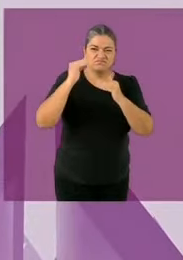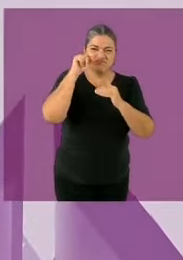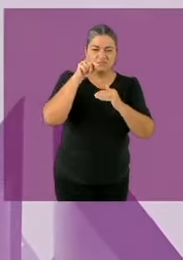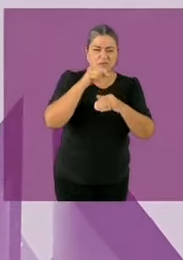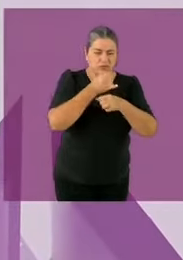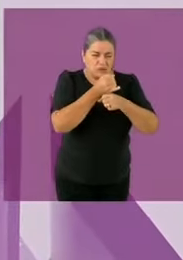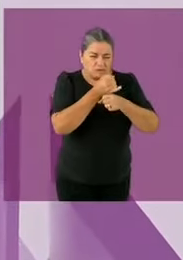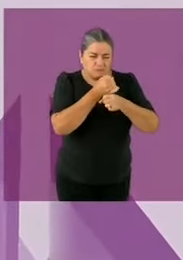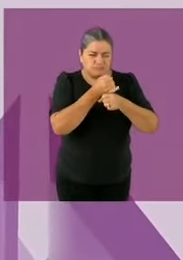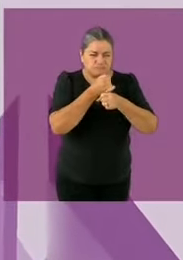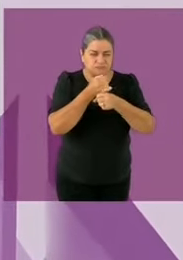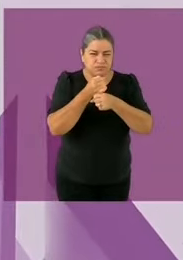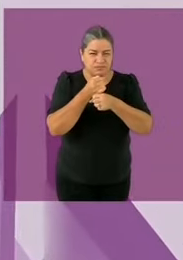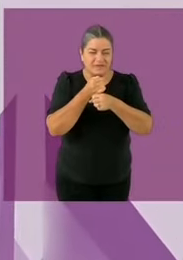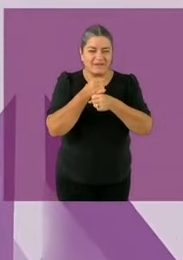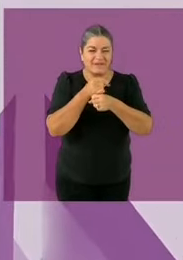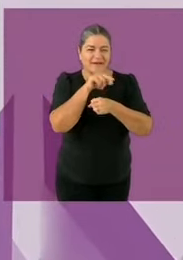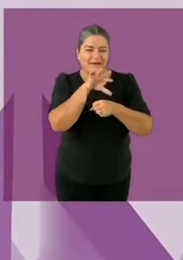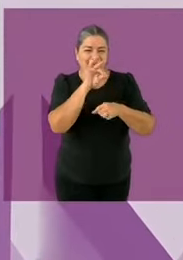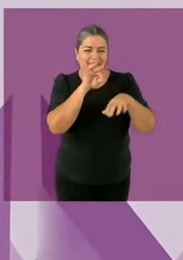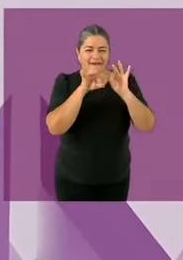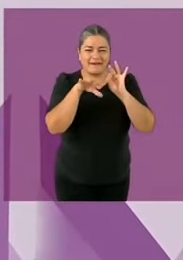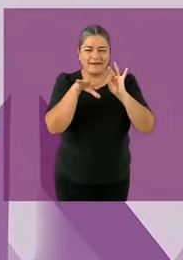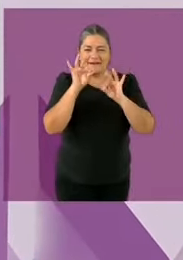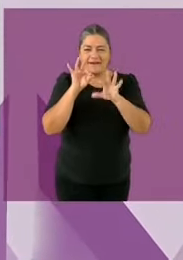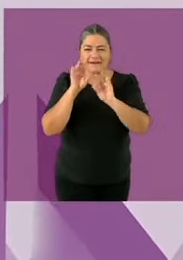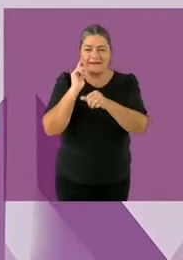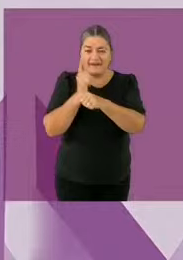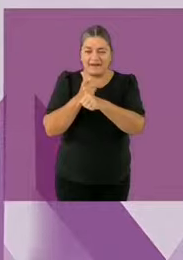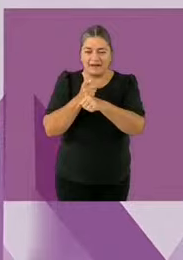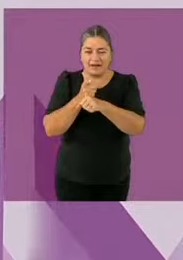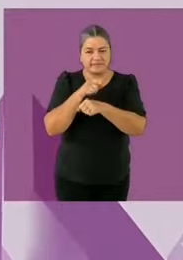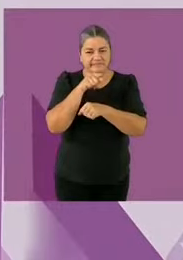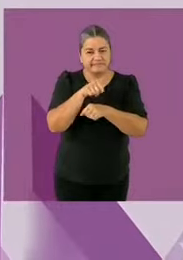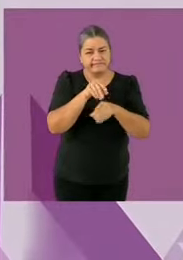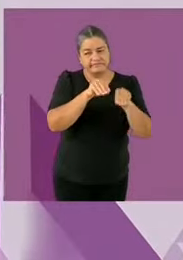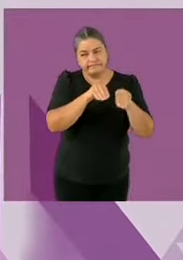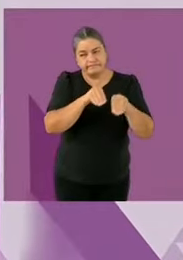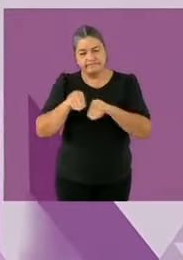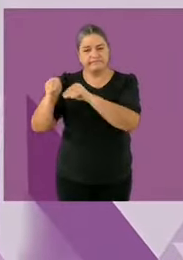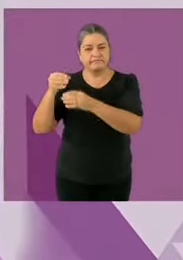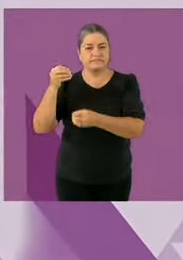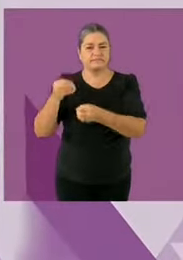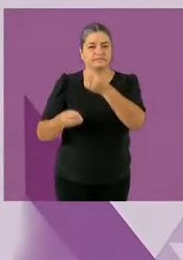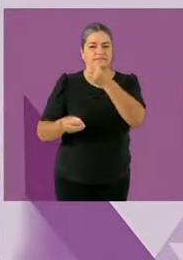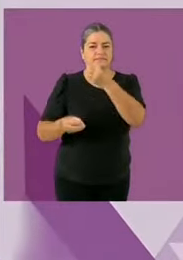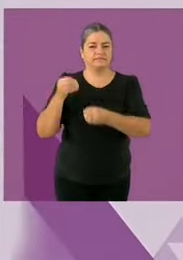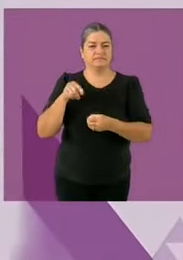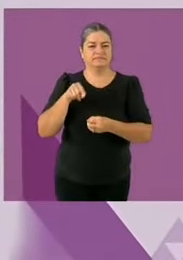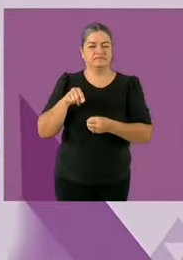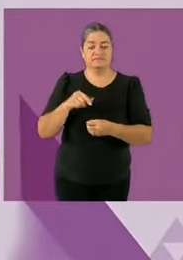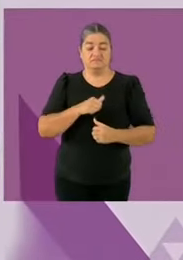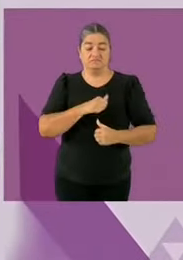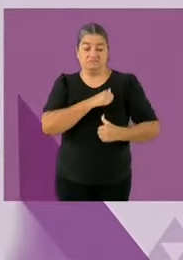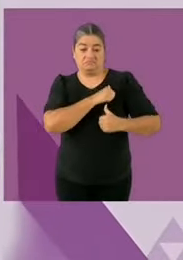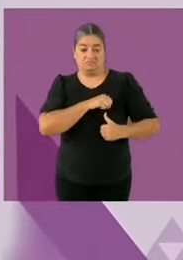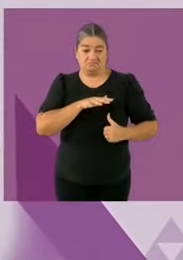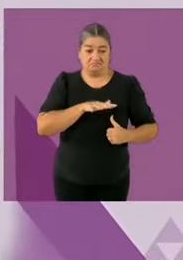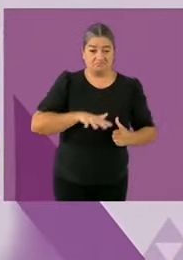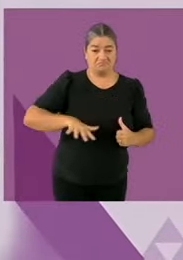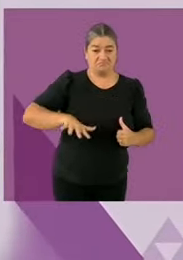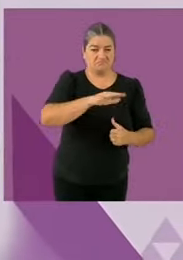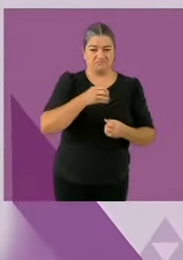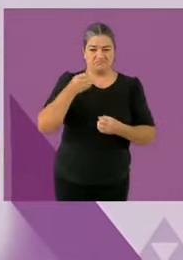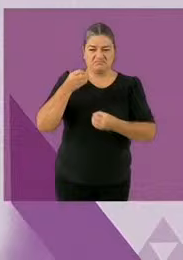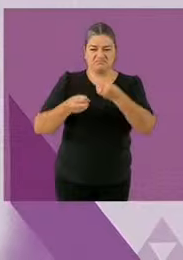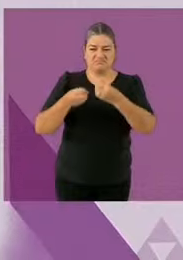corruptos, una fiscalía autónoma, un poder judicial autónomo, y todos estos integrantes van a ser nombrados